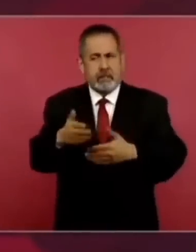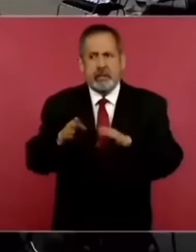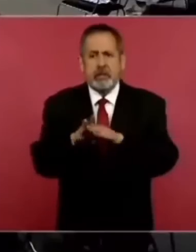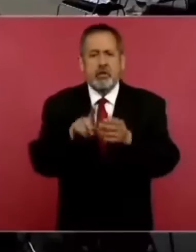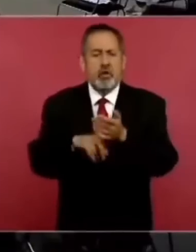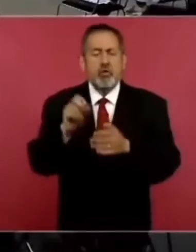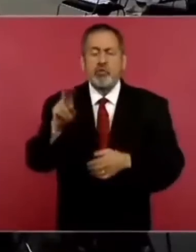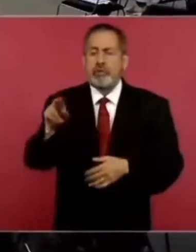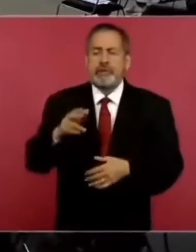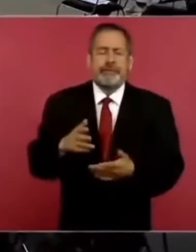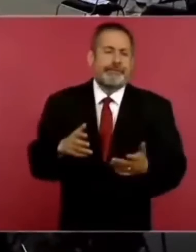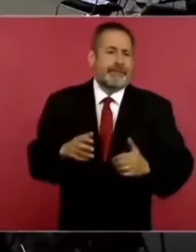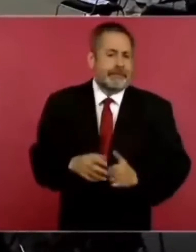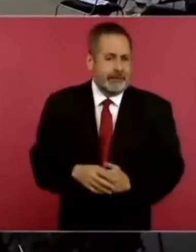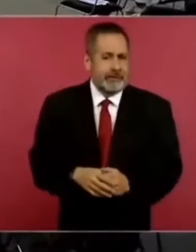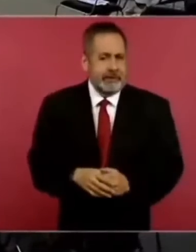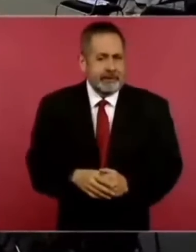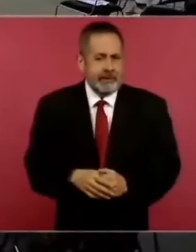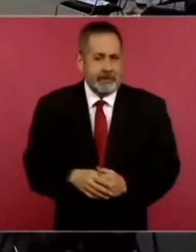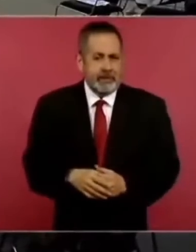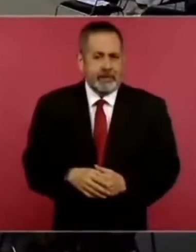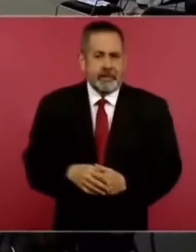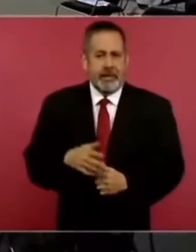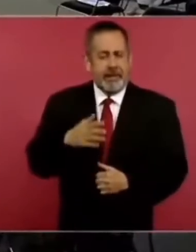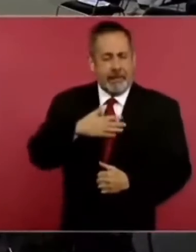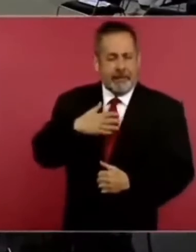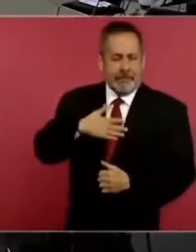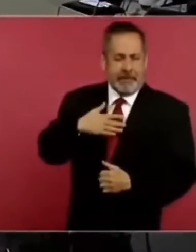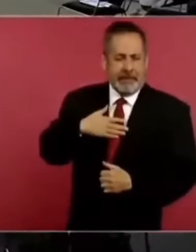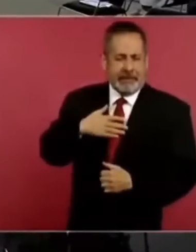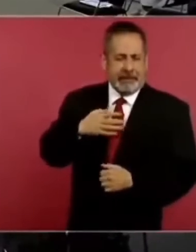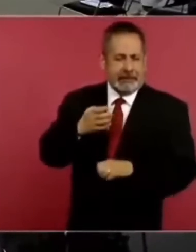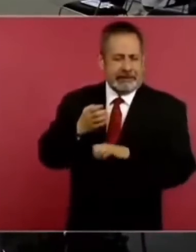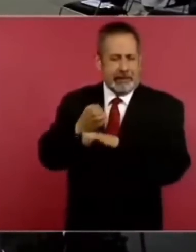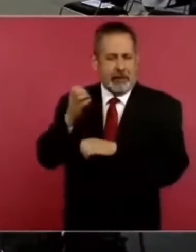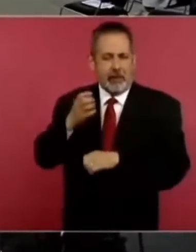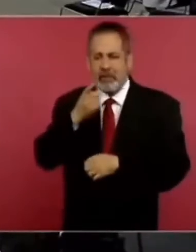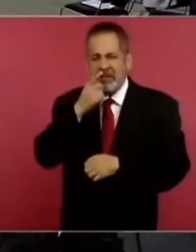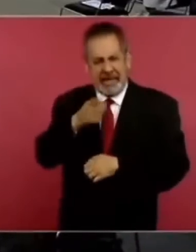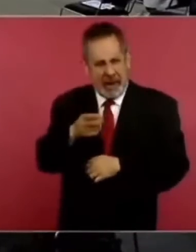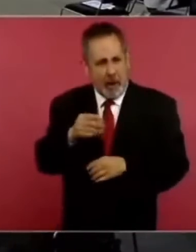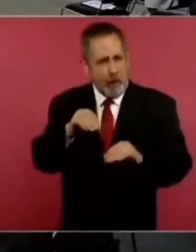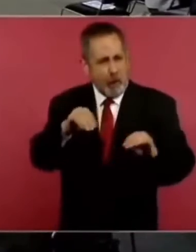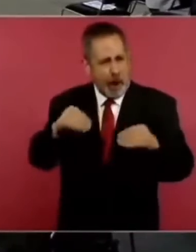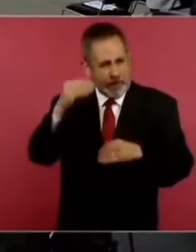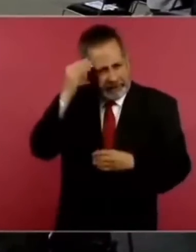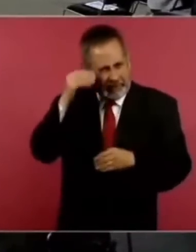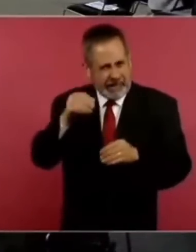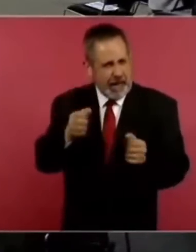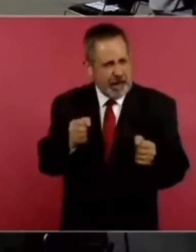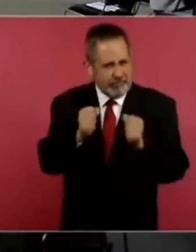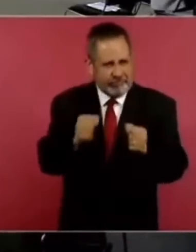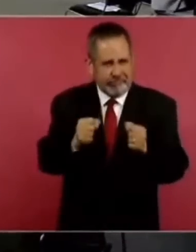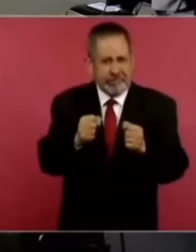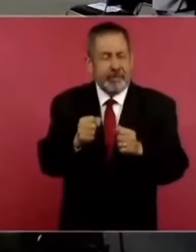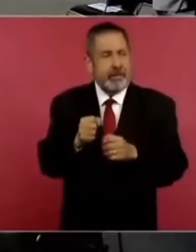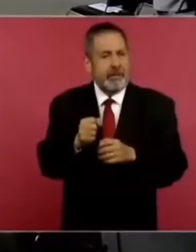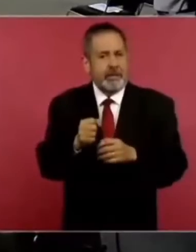dirían allá en mi estado, una zamarreada a la mata,